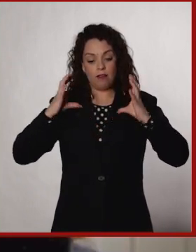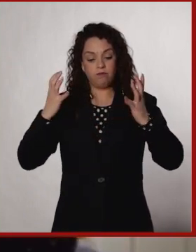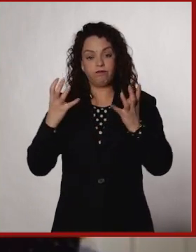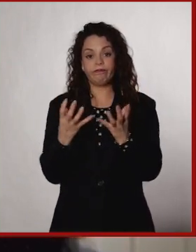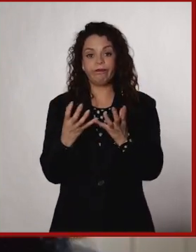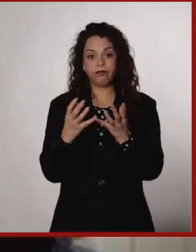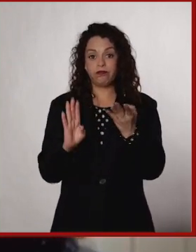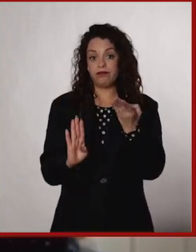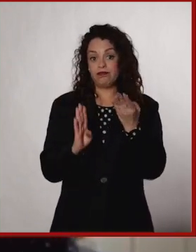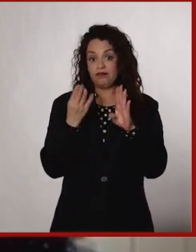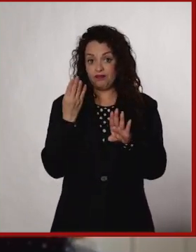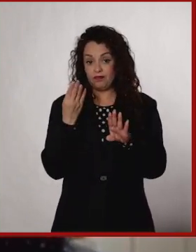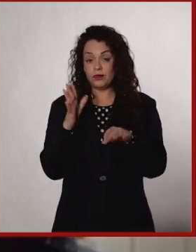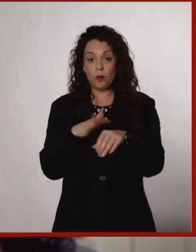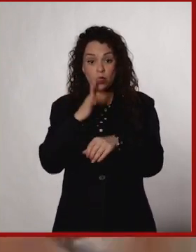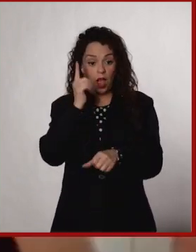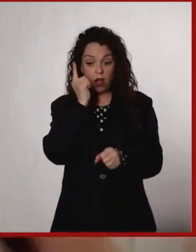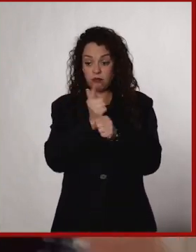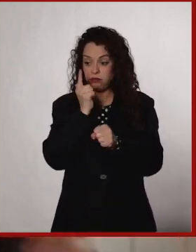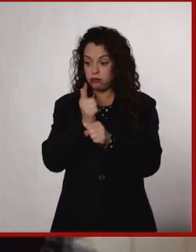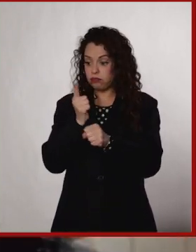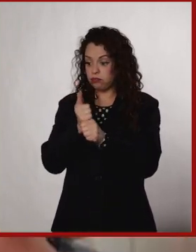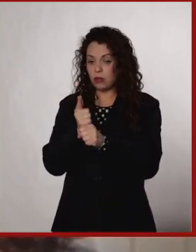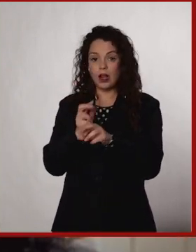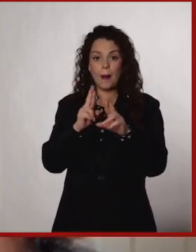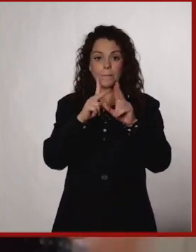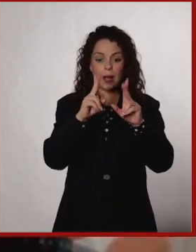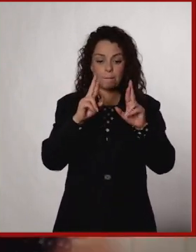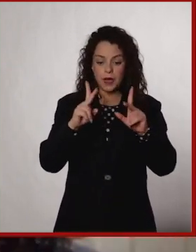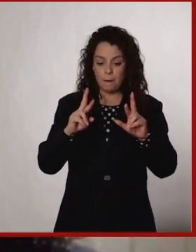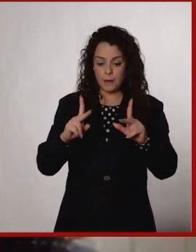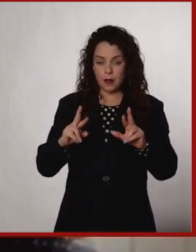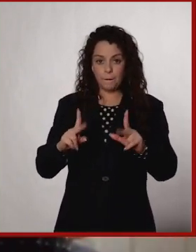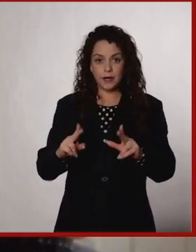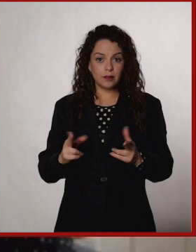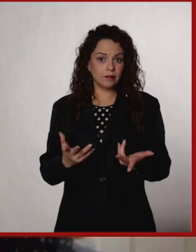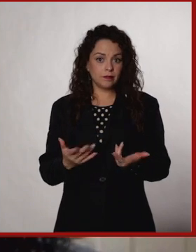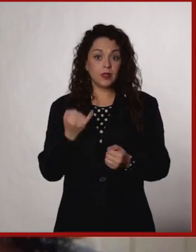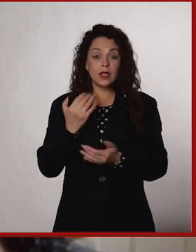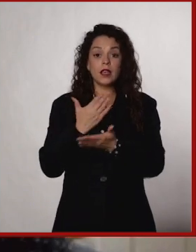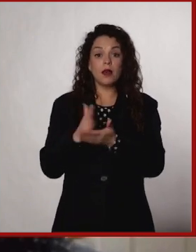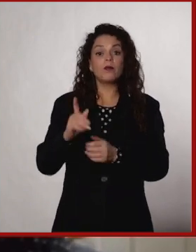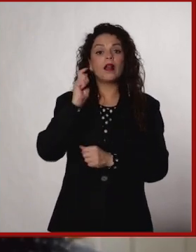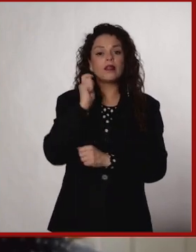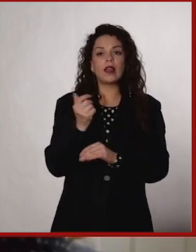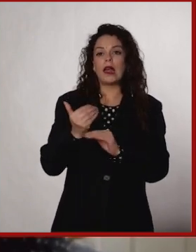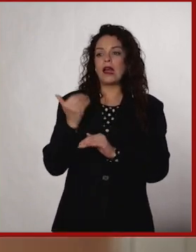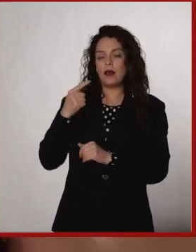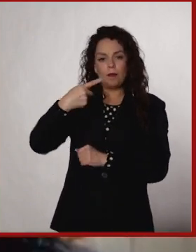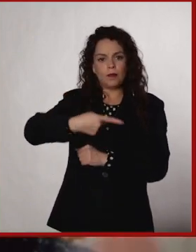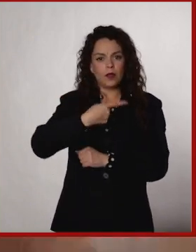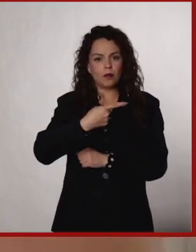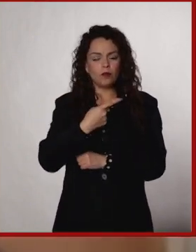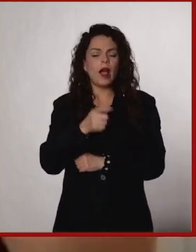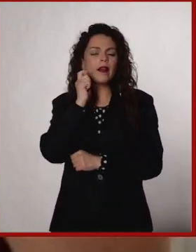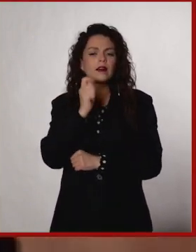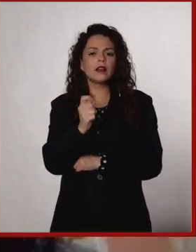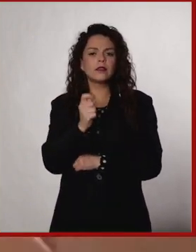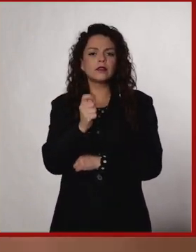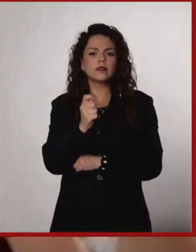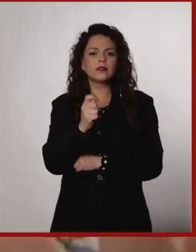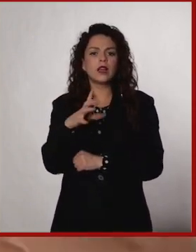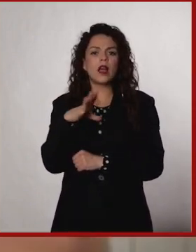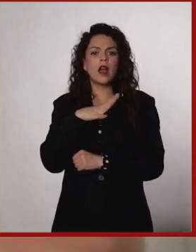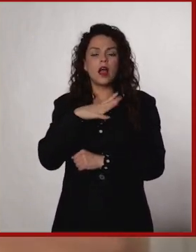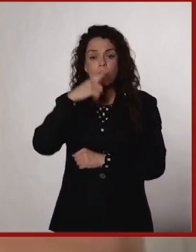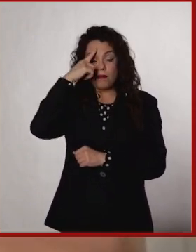planeta, porque nos estamos dando cuenta de cómo se está destruyendo. Pero además, hace rato preguntan también de